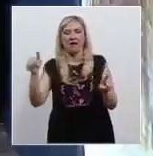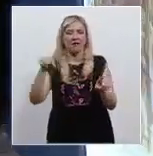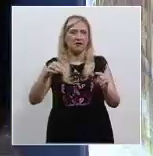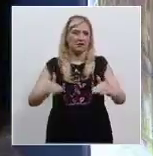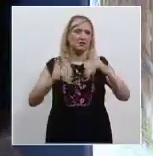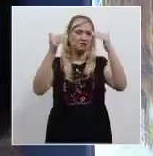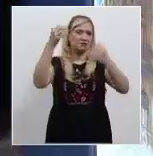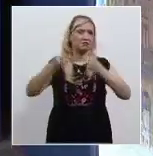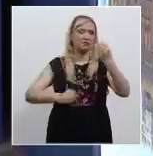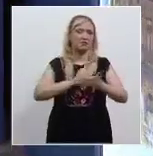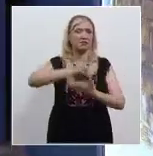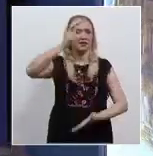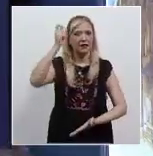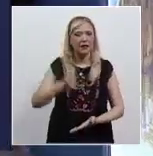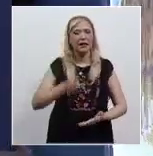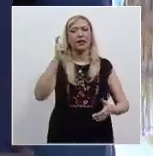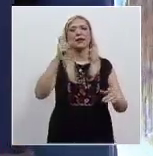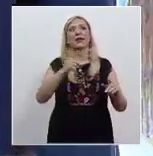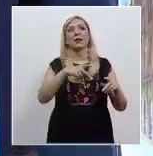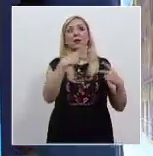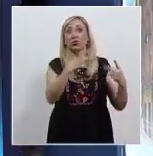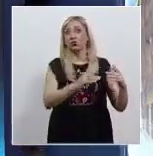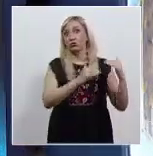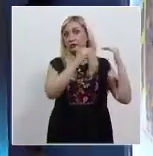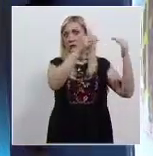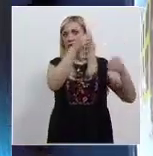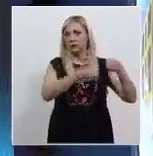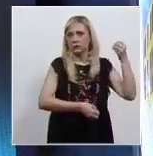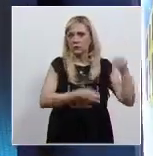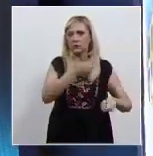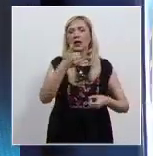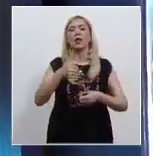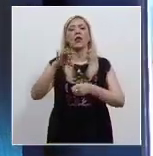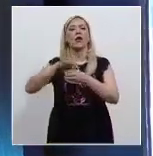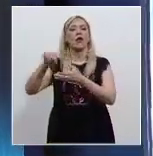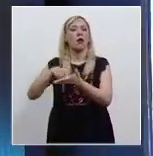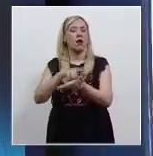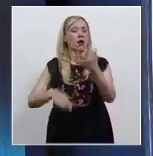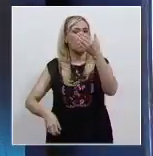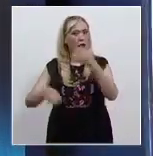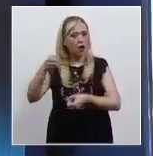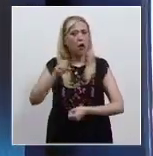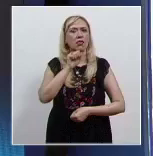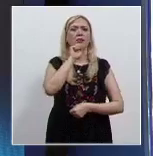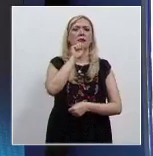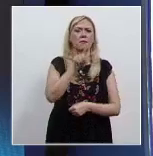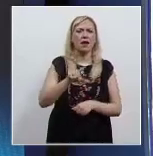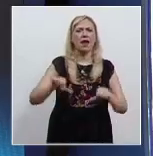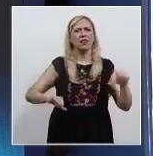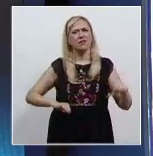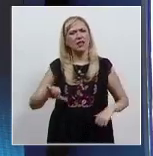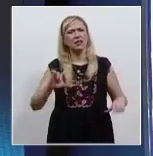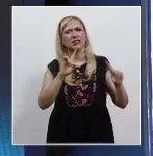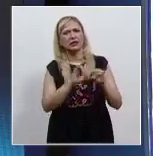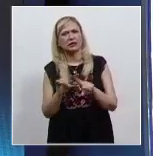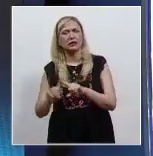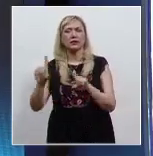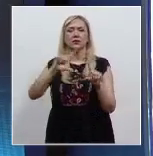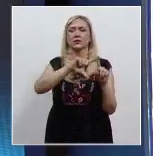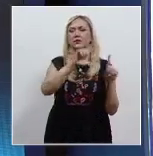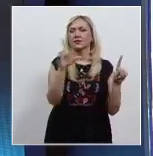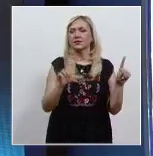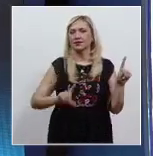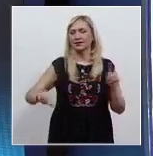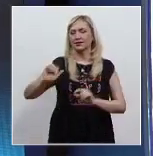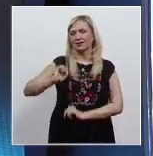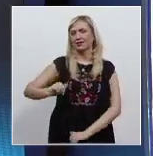órganos jurisdiccionales federales y el Tribunal Electoral, así como de las acciones más relevantes registradas en el Poder Judicial